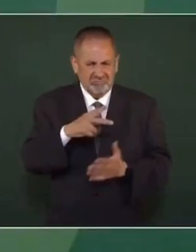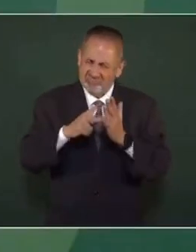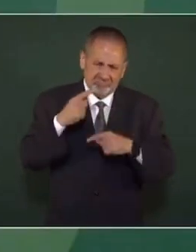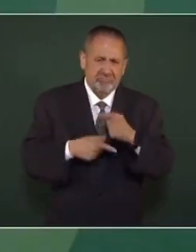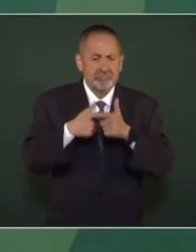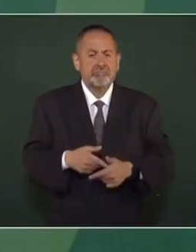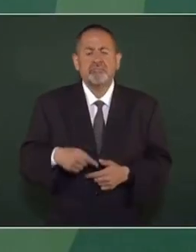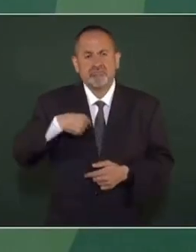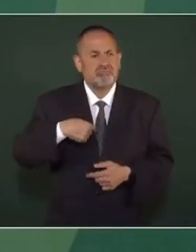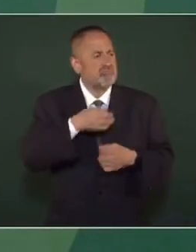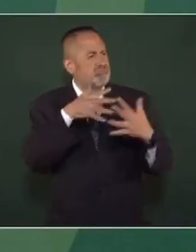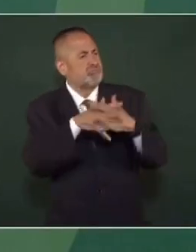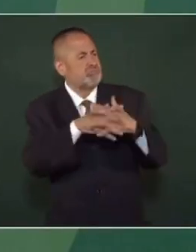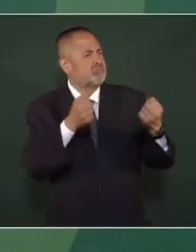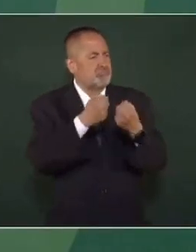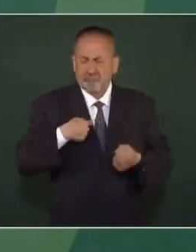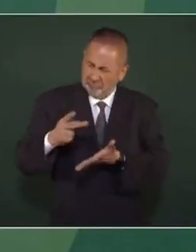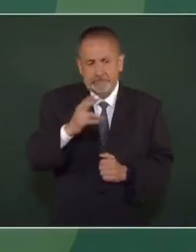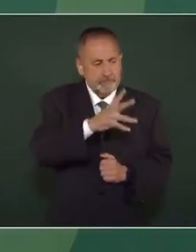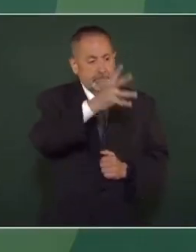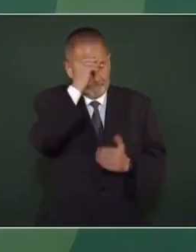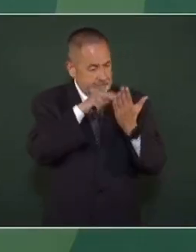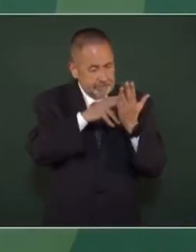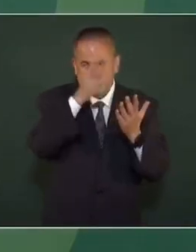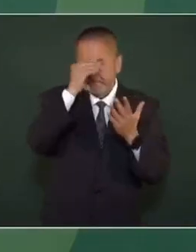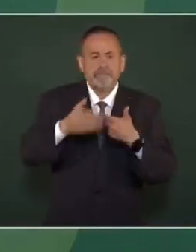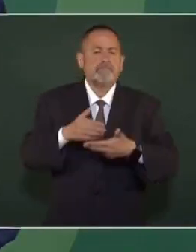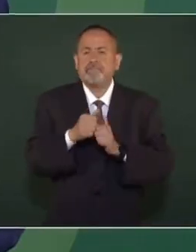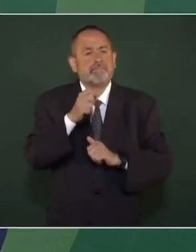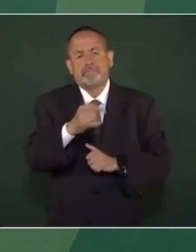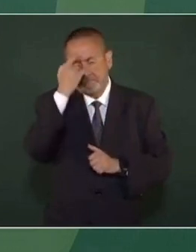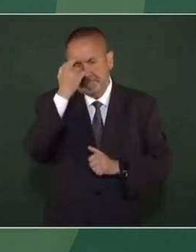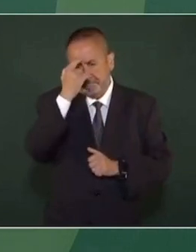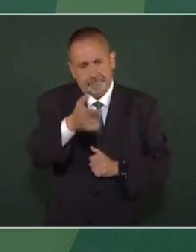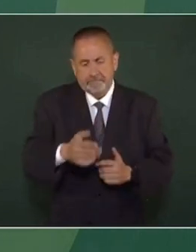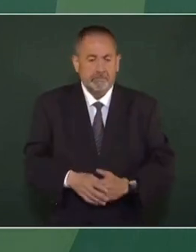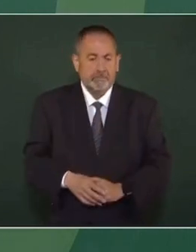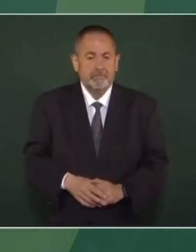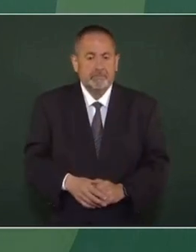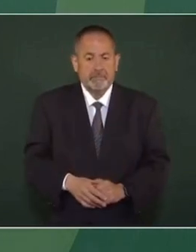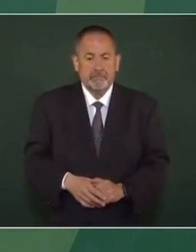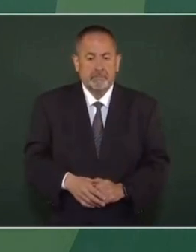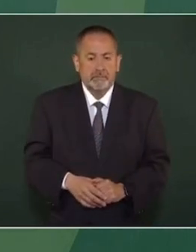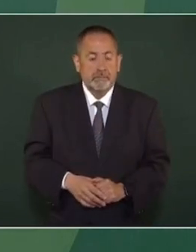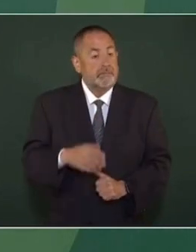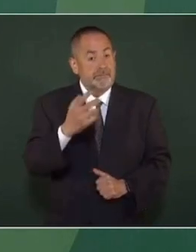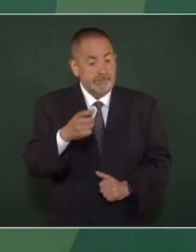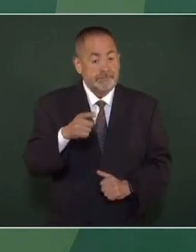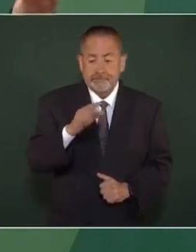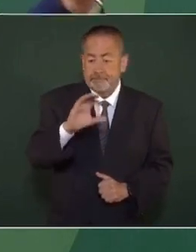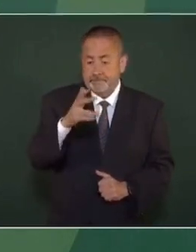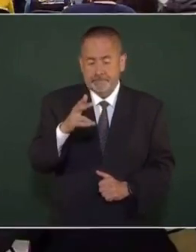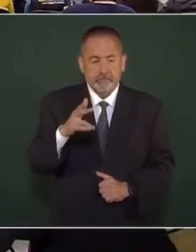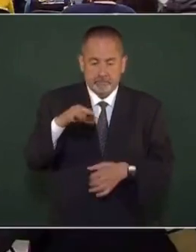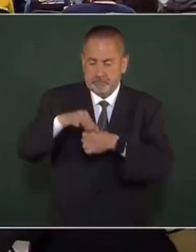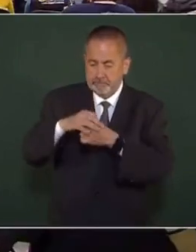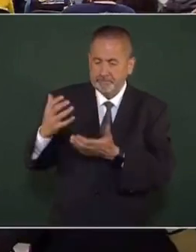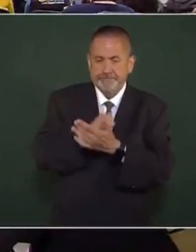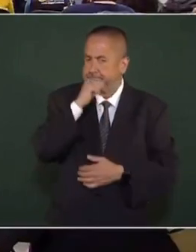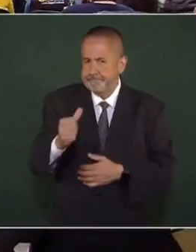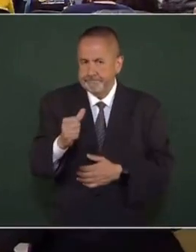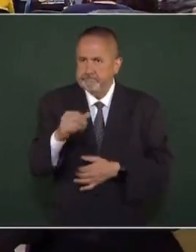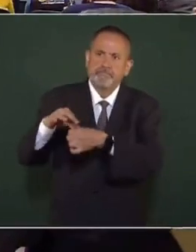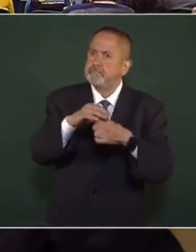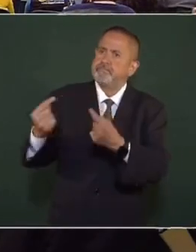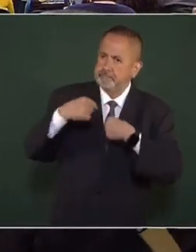O sea, yo les declaré la guerra y lo volvería a hacer. De modo que cuando va en busca de legitimidad, lo que no obtuvo en las